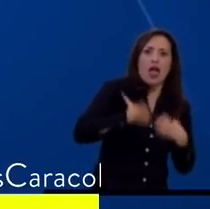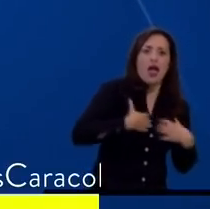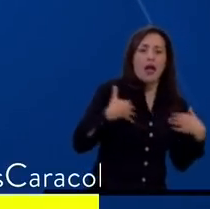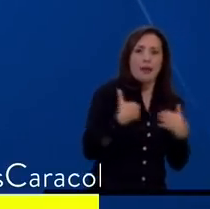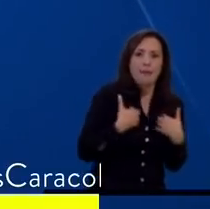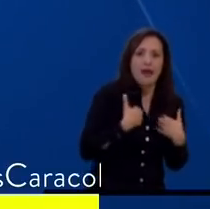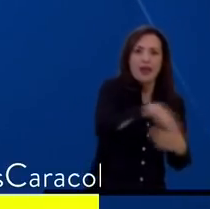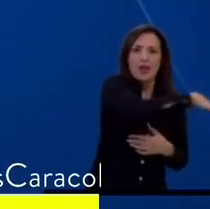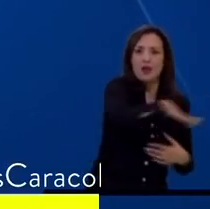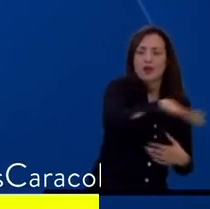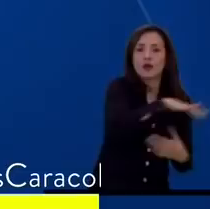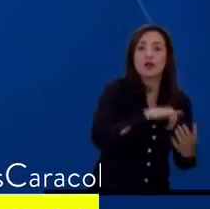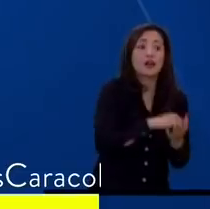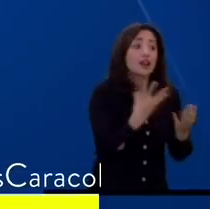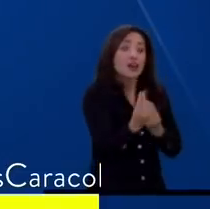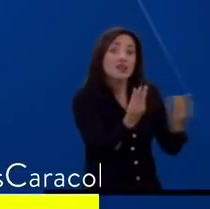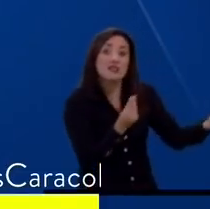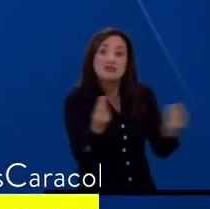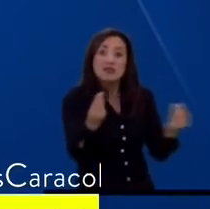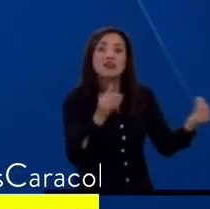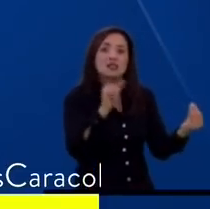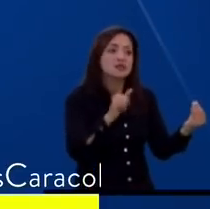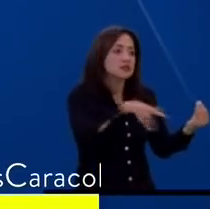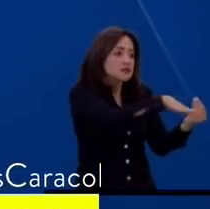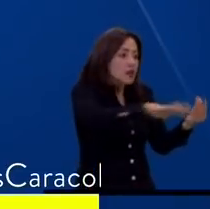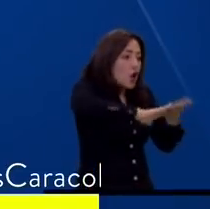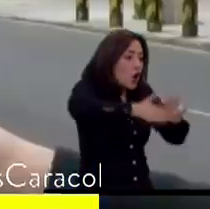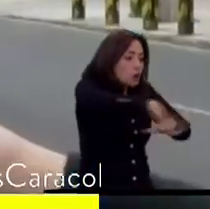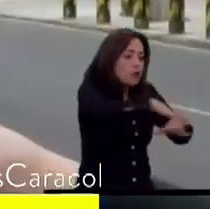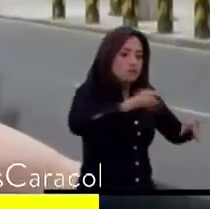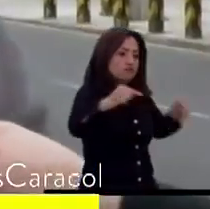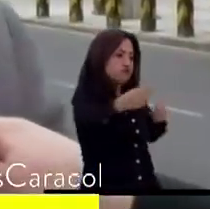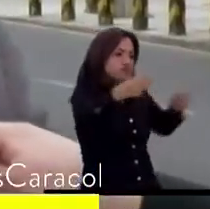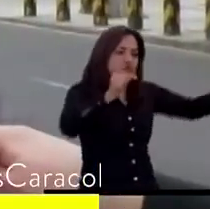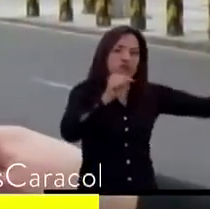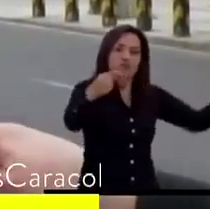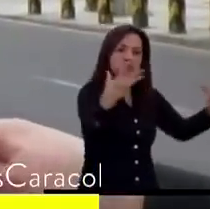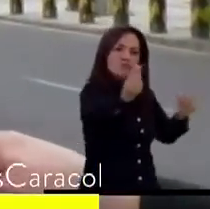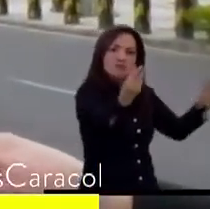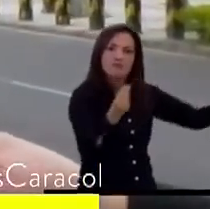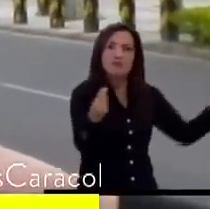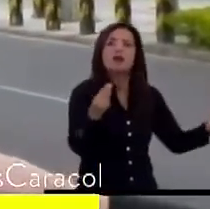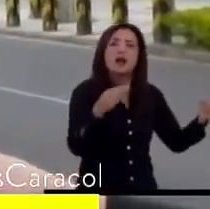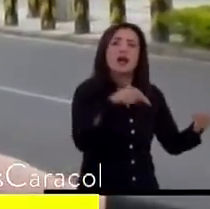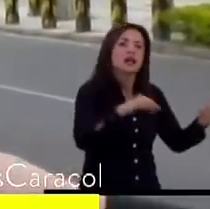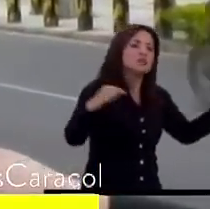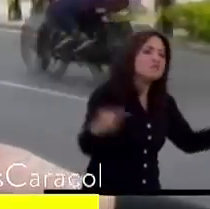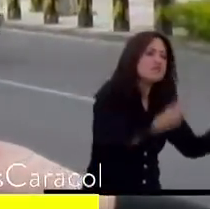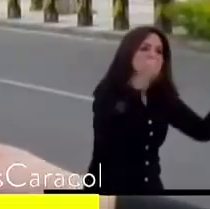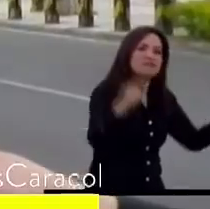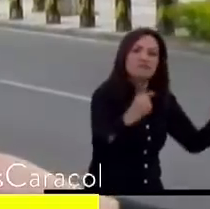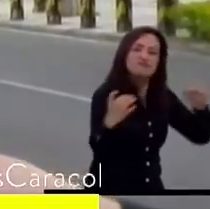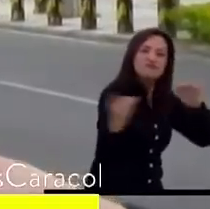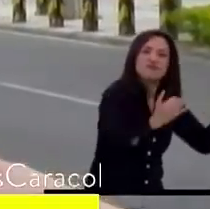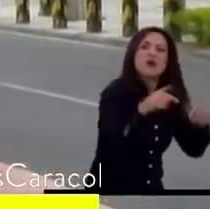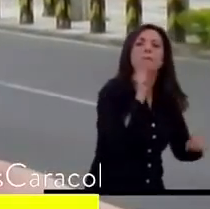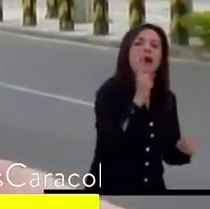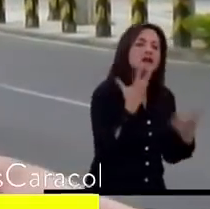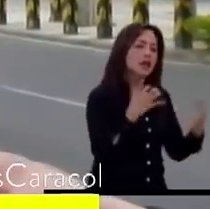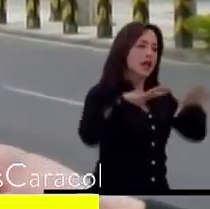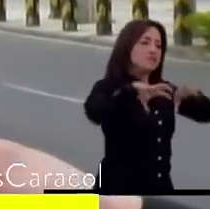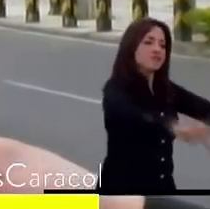y el miedo. Las comunidades quedan en medio de los constantes enfrentamientos. La confrontación y la disputa, no solamente del